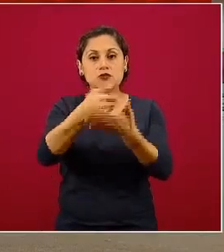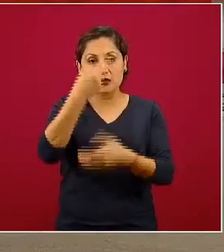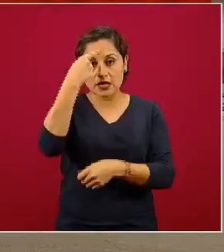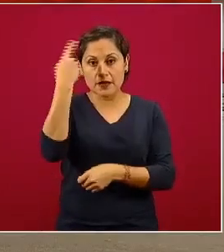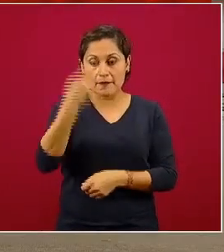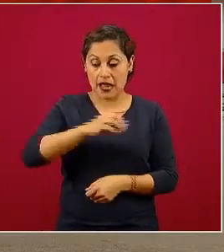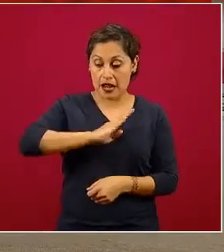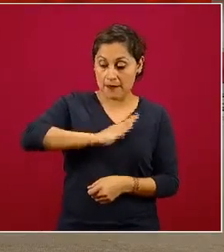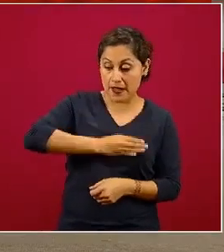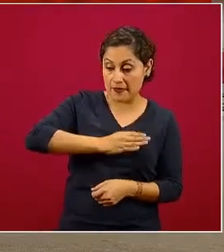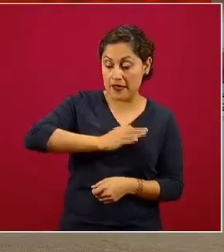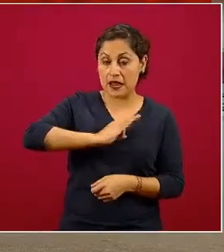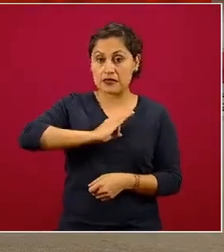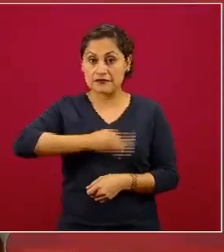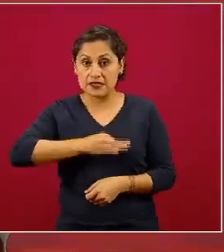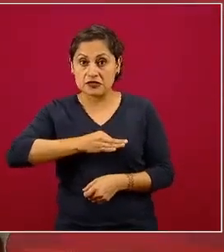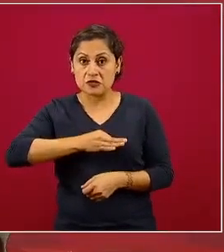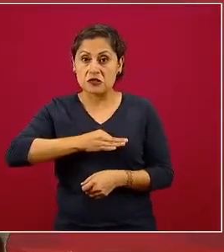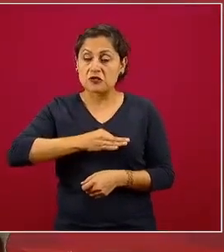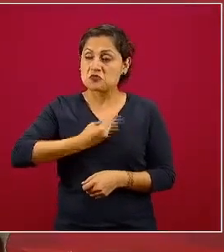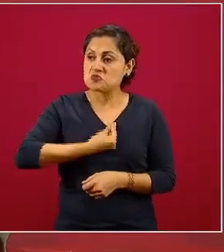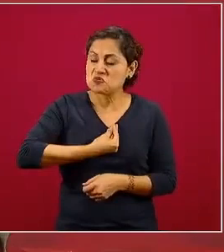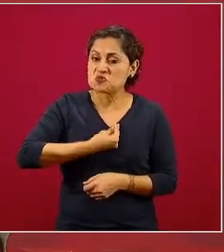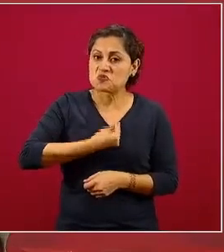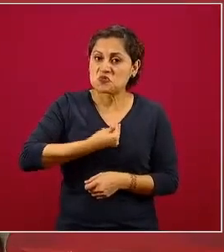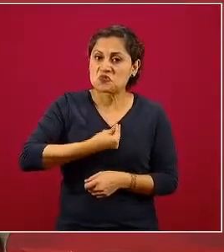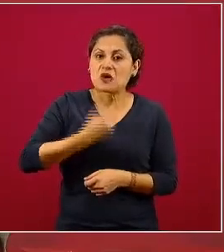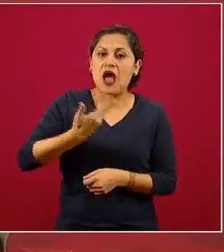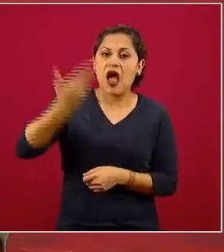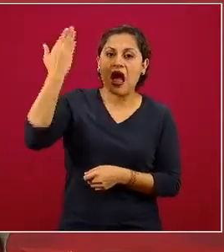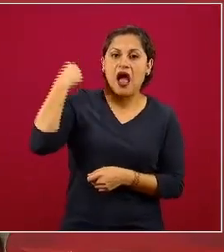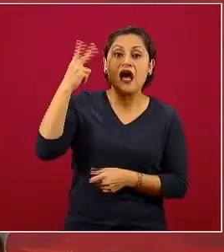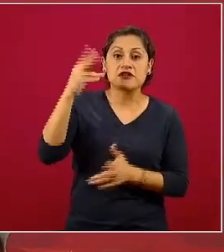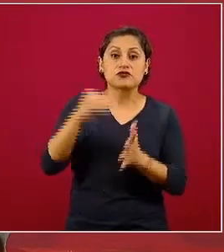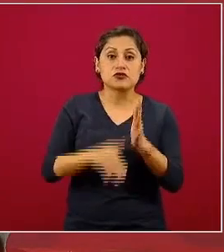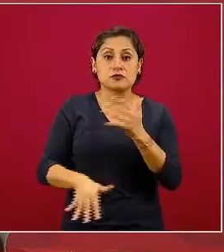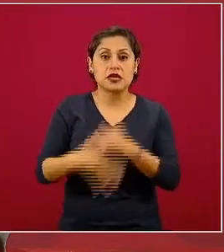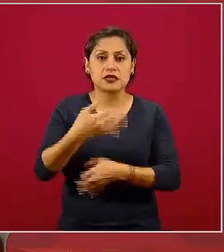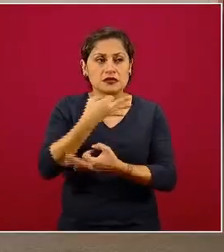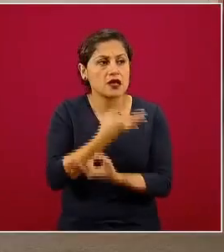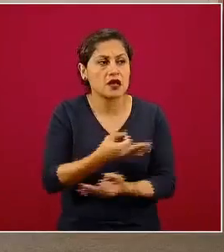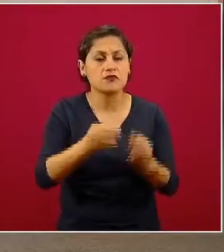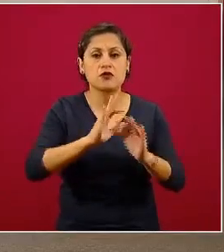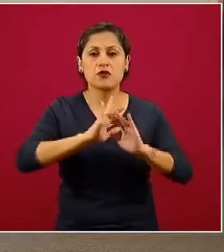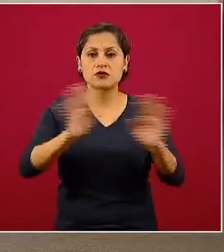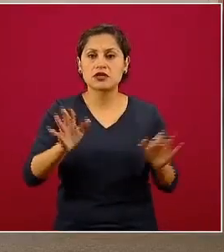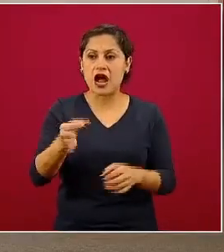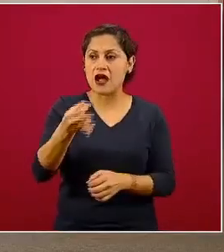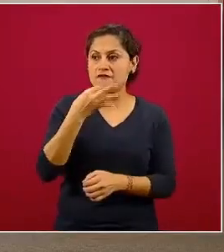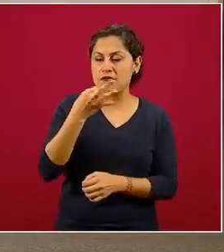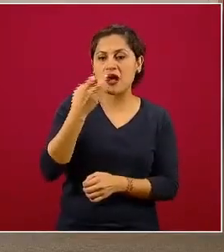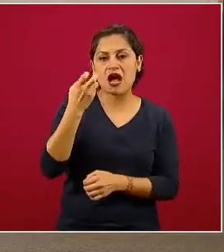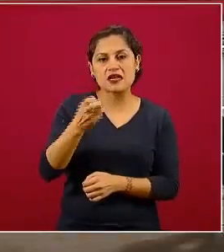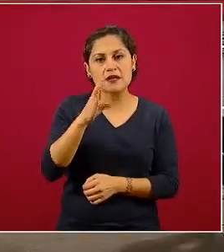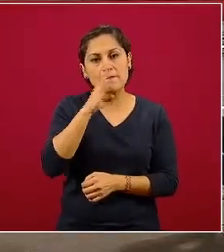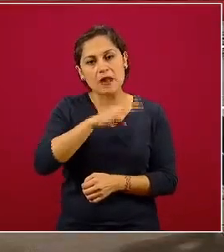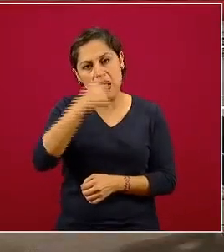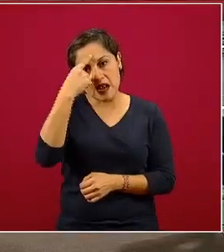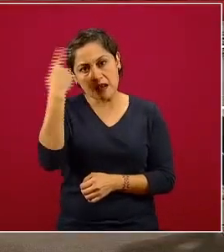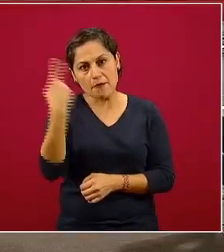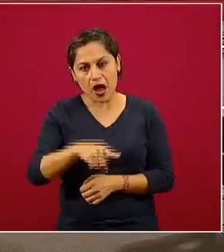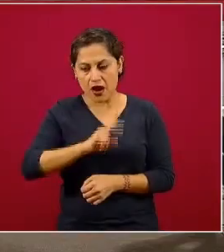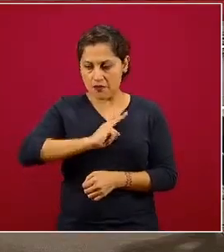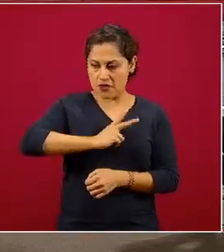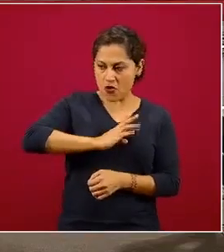declarado desde hace ya varios años desde 2015 como una de las amenazas más grandes que existen para la humanidad entera. Entonces,